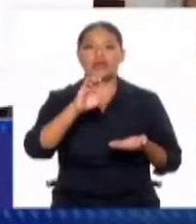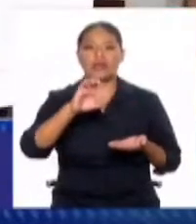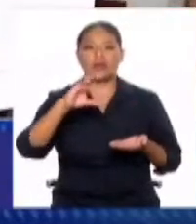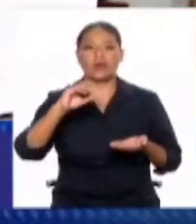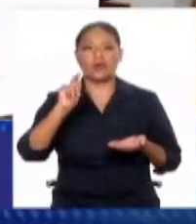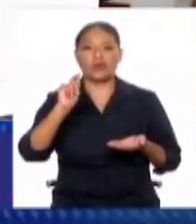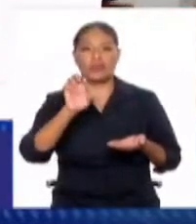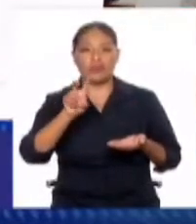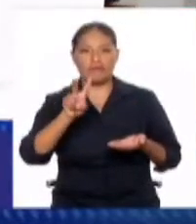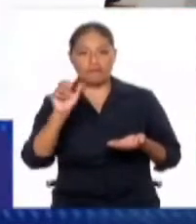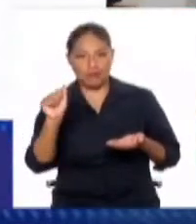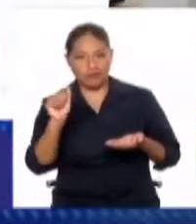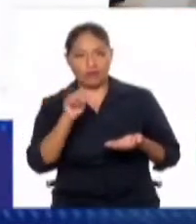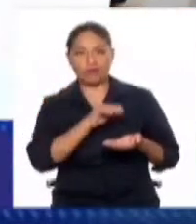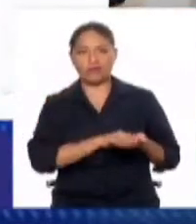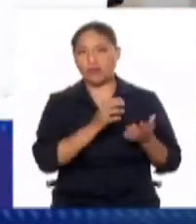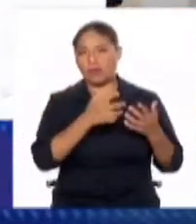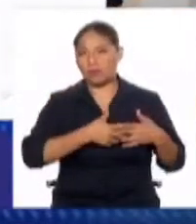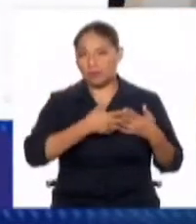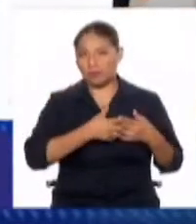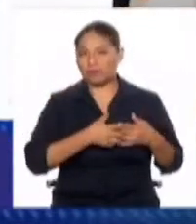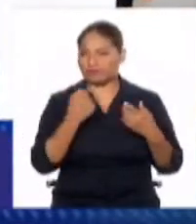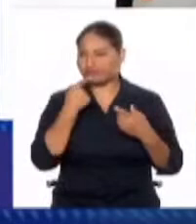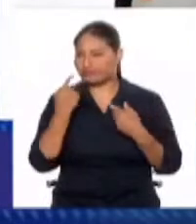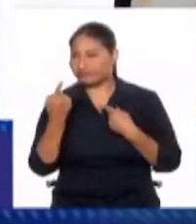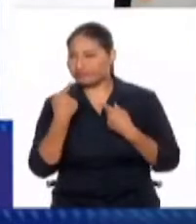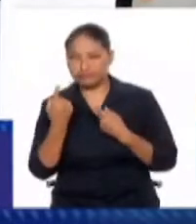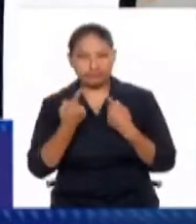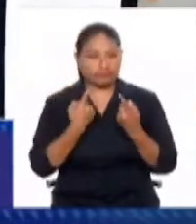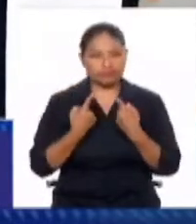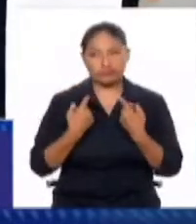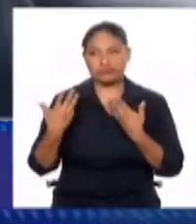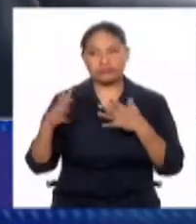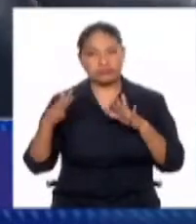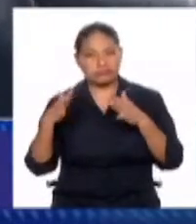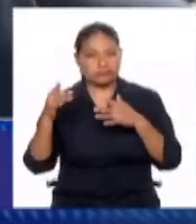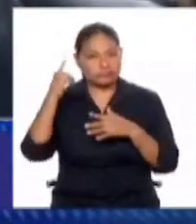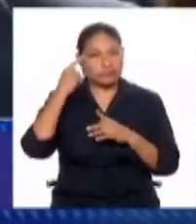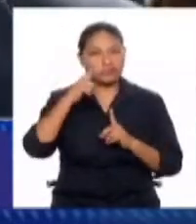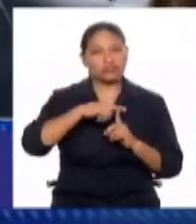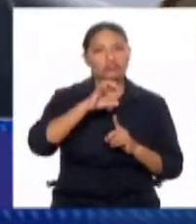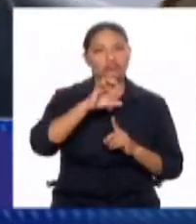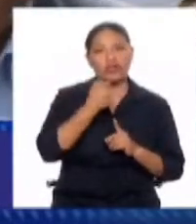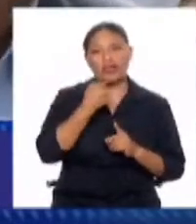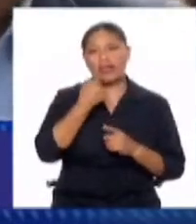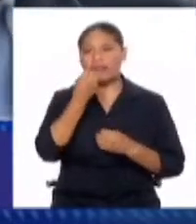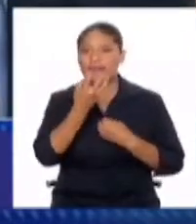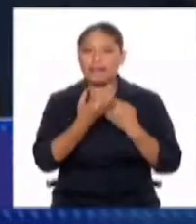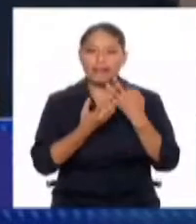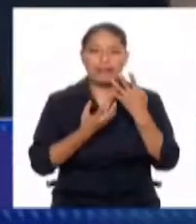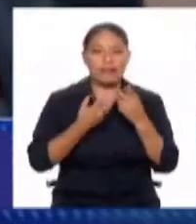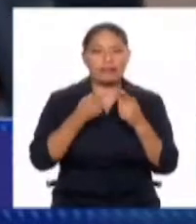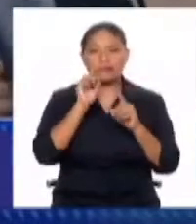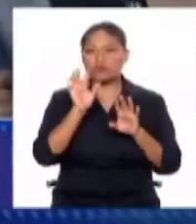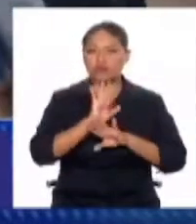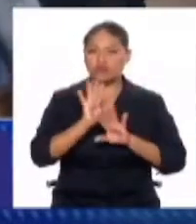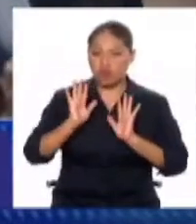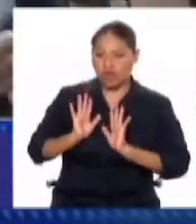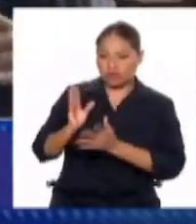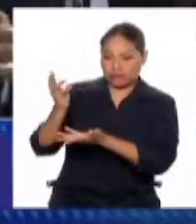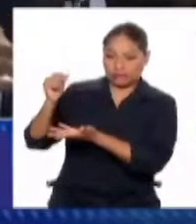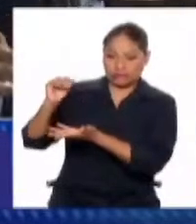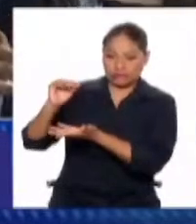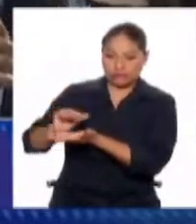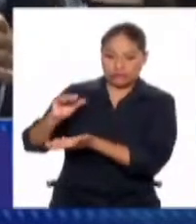argumentos ya un poco fantasiosos por parte del extraditable Toledo, manifestando de que ese dinero era